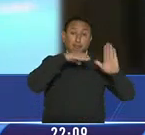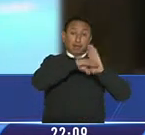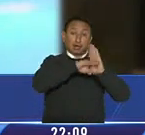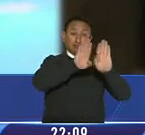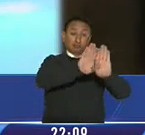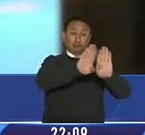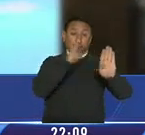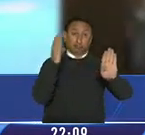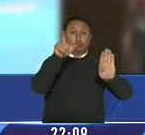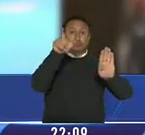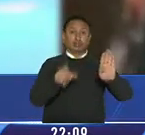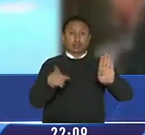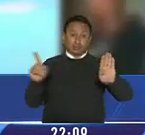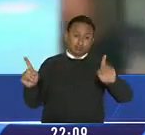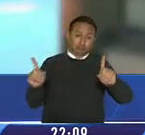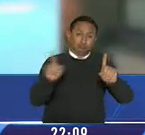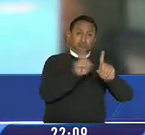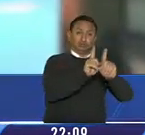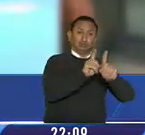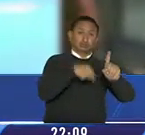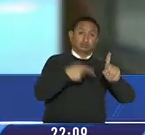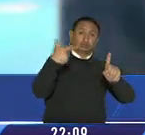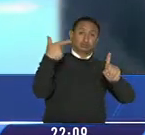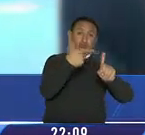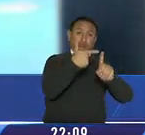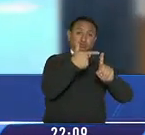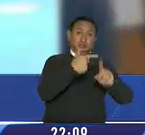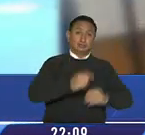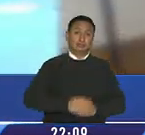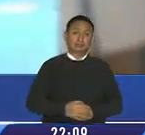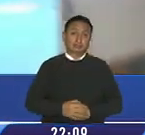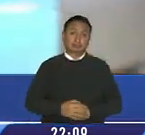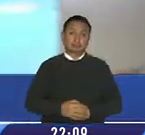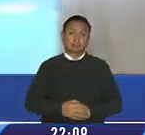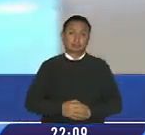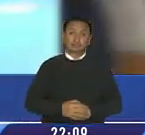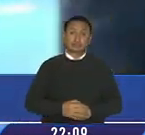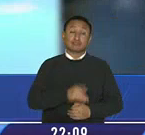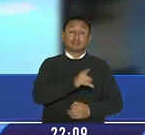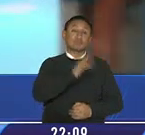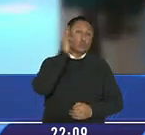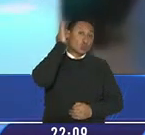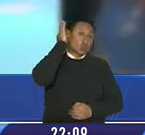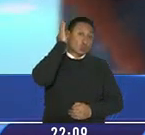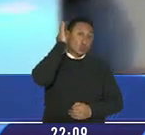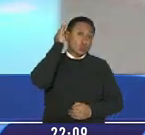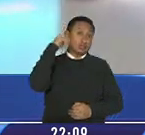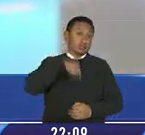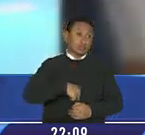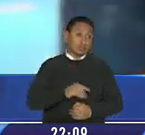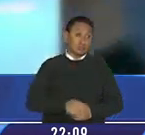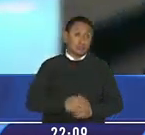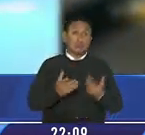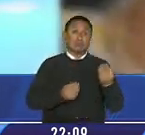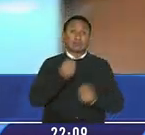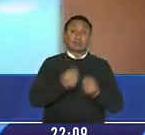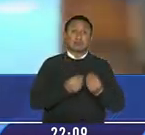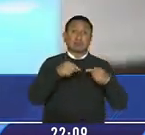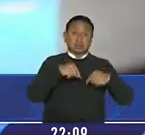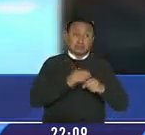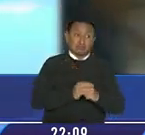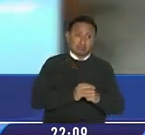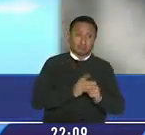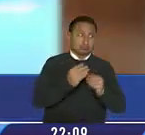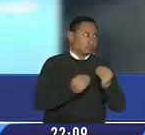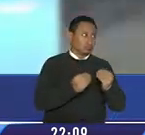abordada por un ciudadano con un arma de fuego con el cual la señora, por refugiarse, por ponerse a buen recaudo,